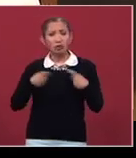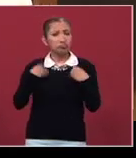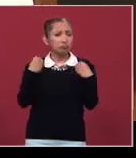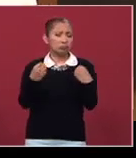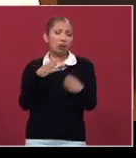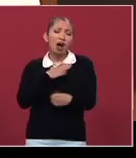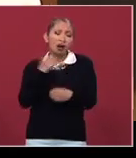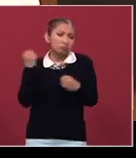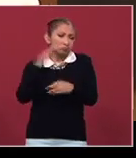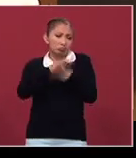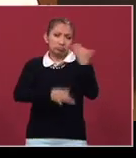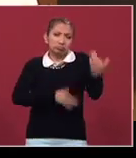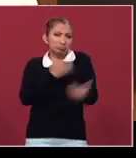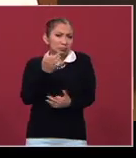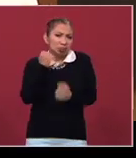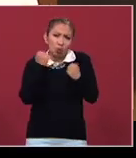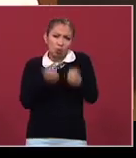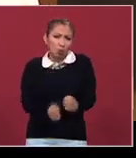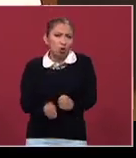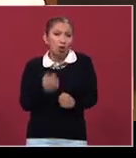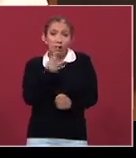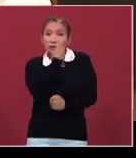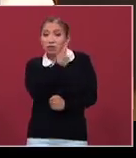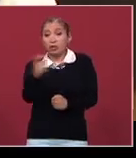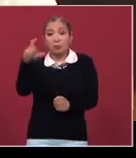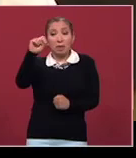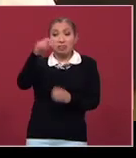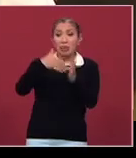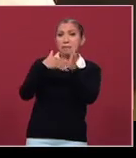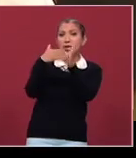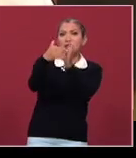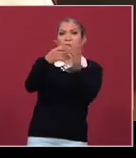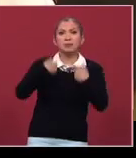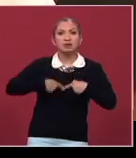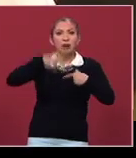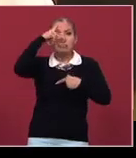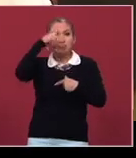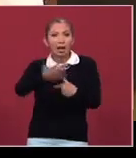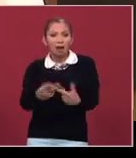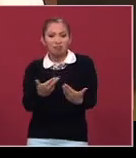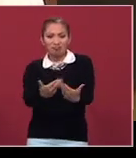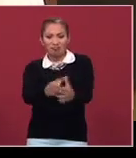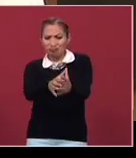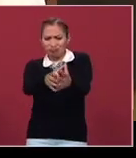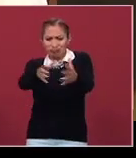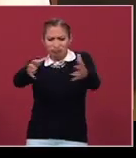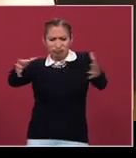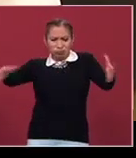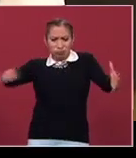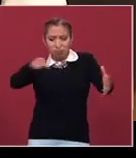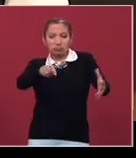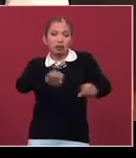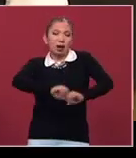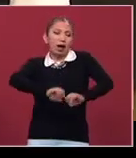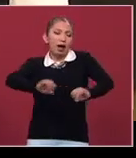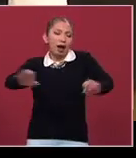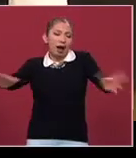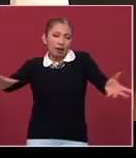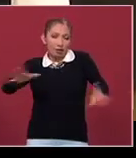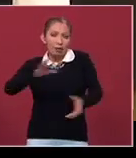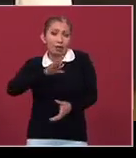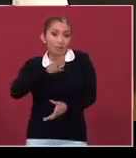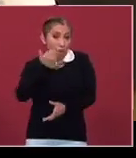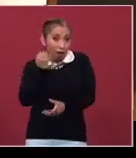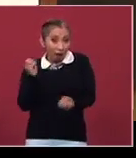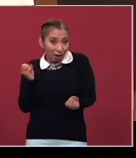sí tengo la certeza, en 120 millones de mexicanos que no